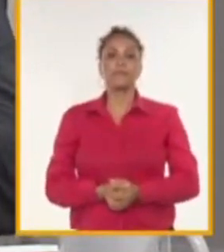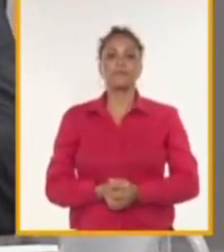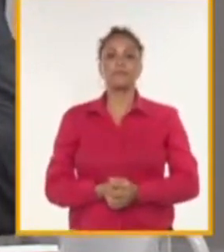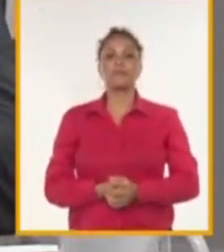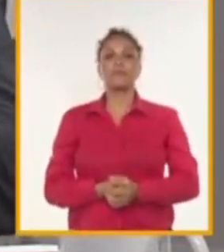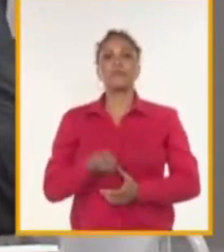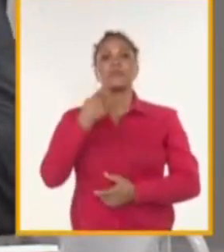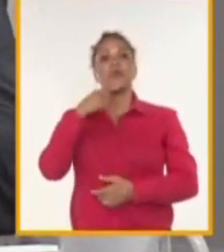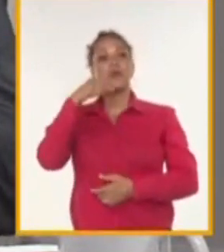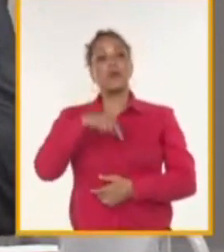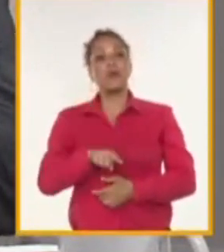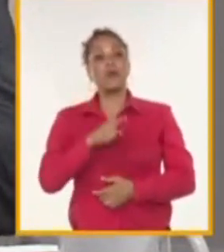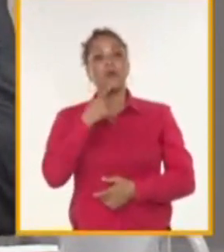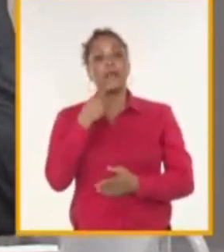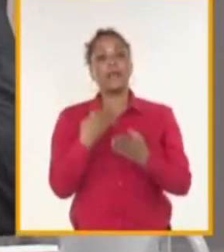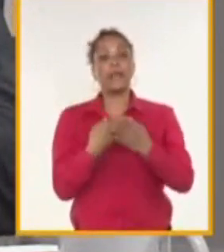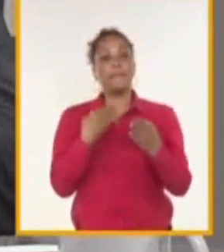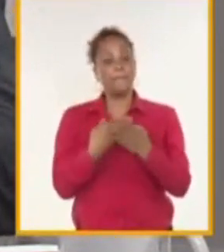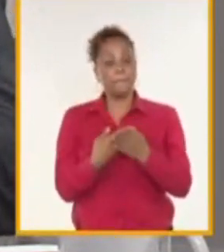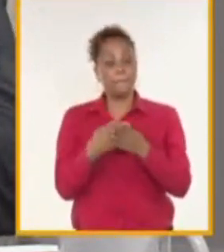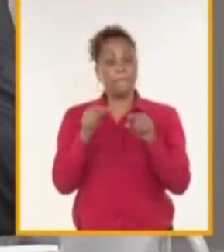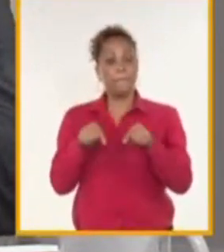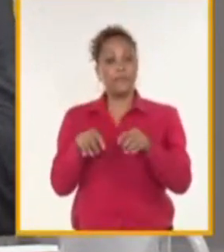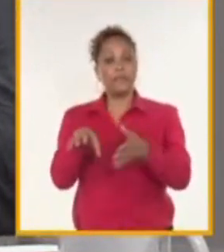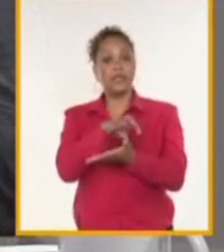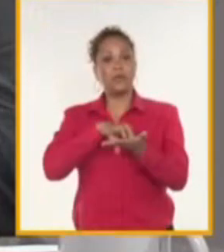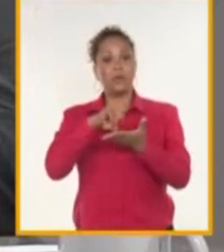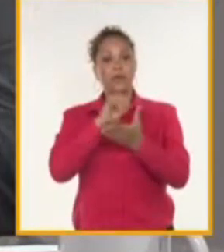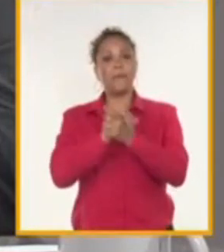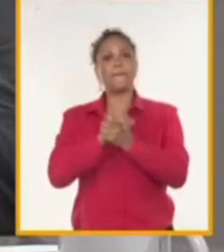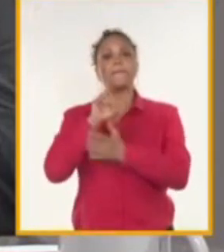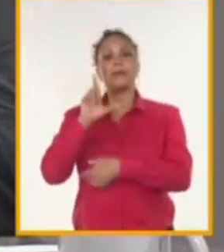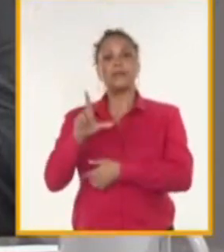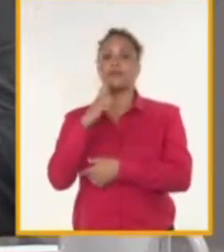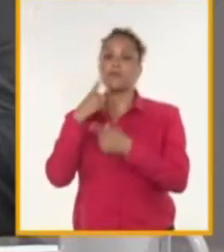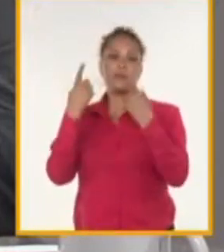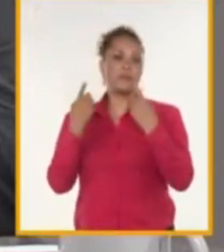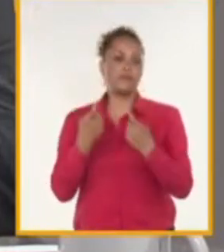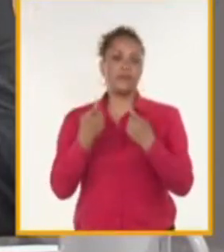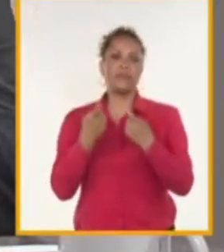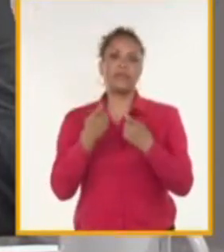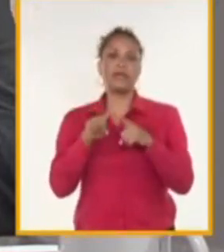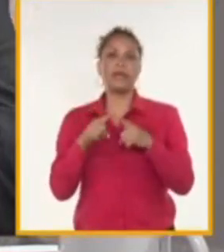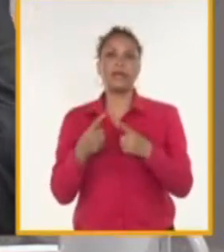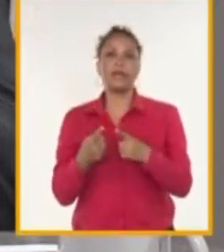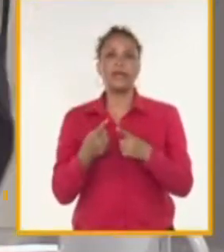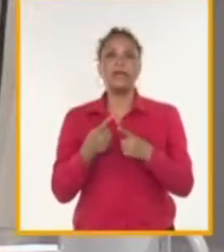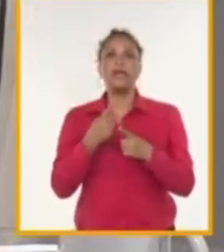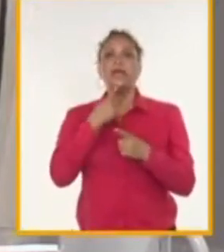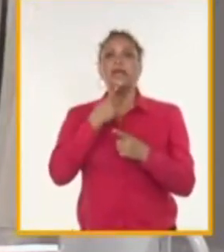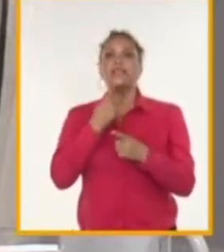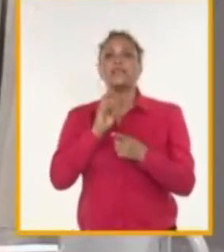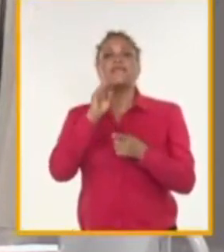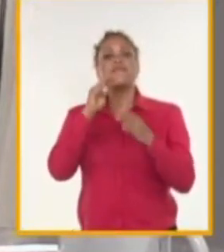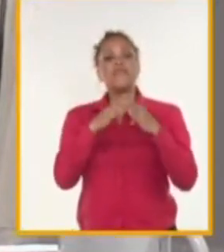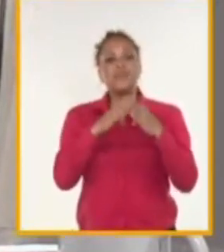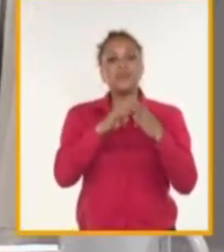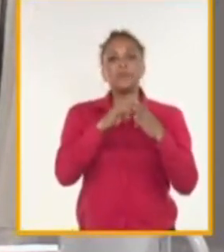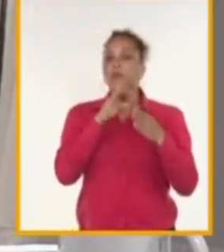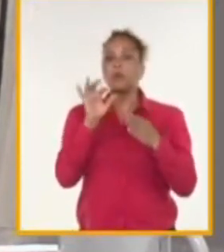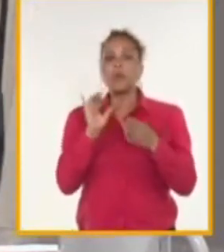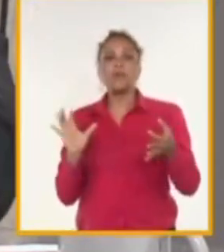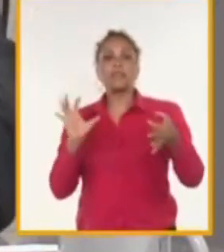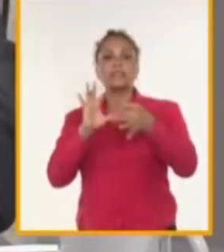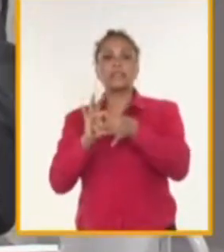forma parte de ese tejido empresarial ahí en la zona prestando servicios, no necesariamente siendo usuario de la zona, pero sí se vincula con las